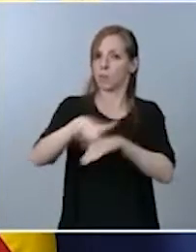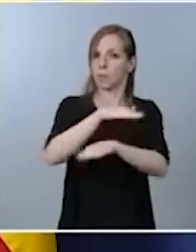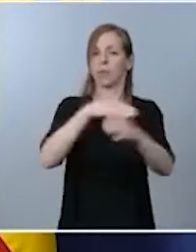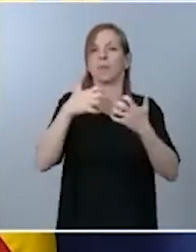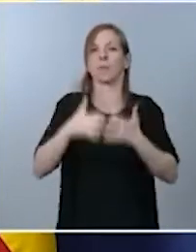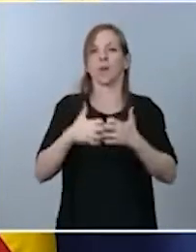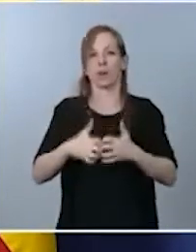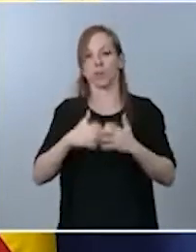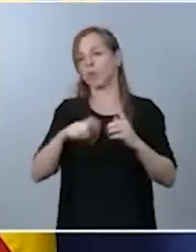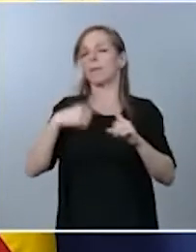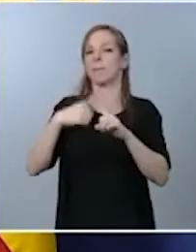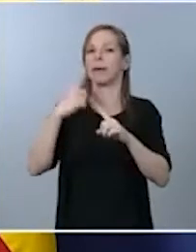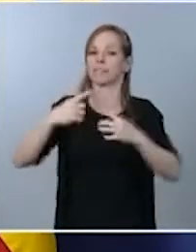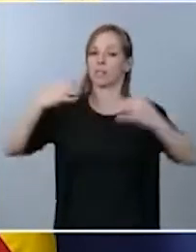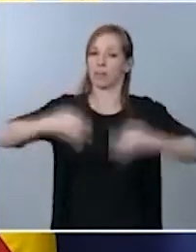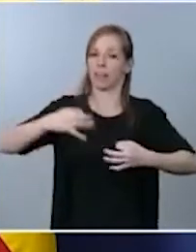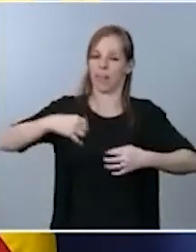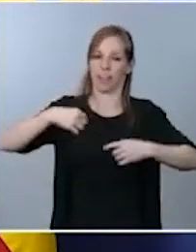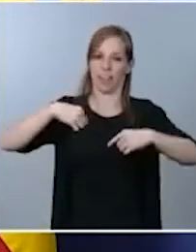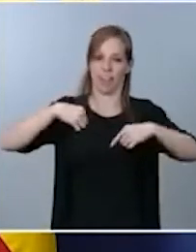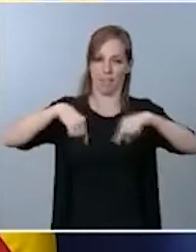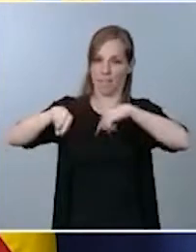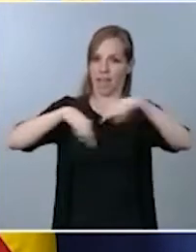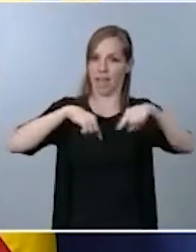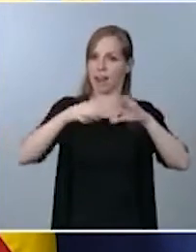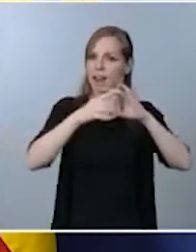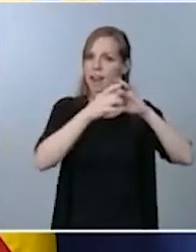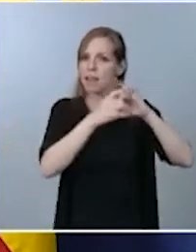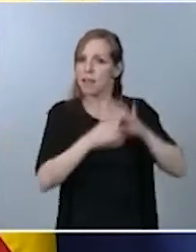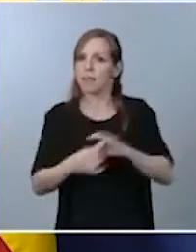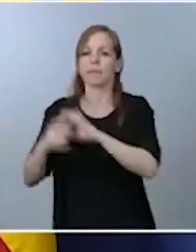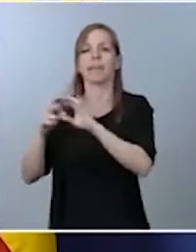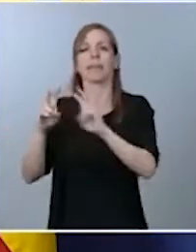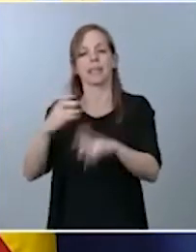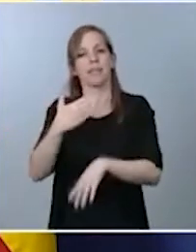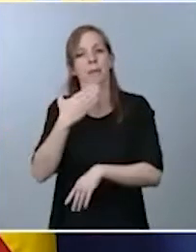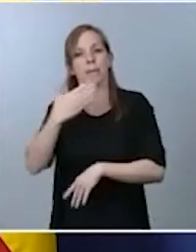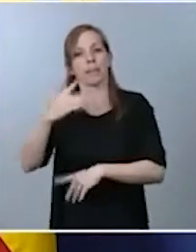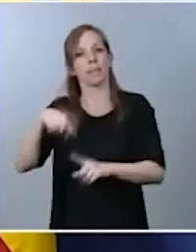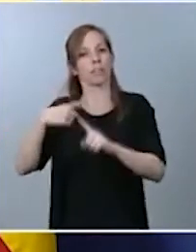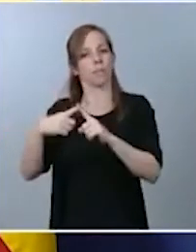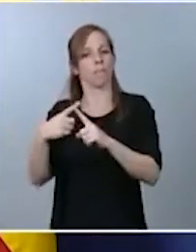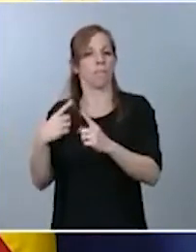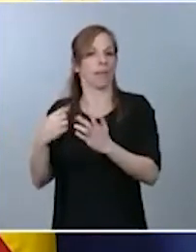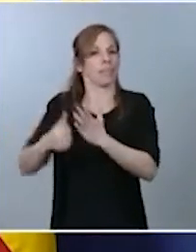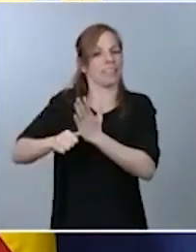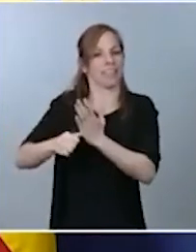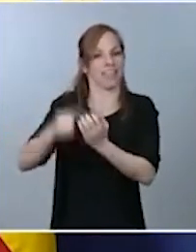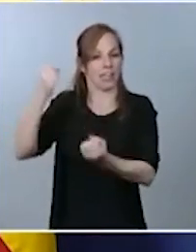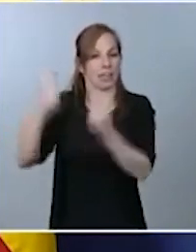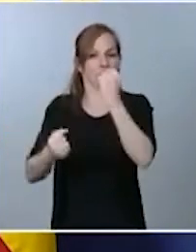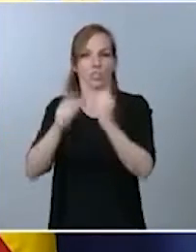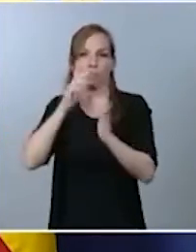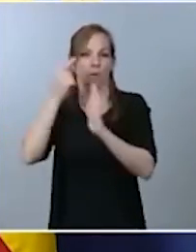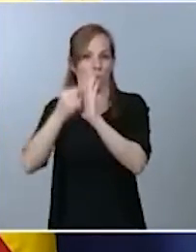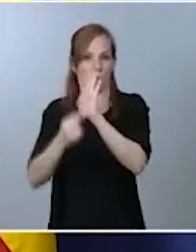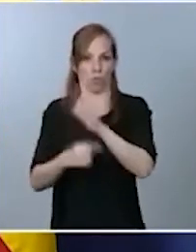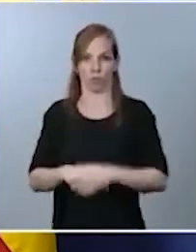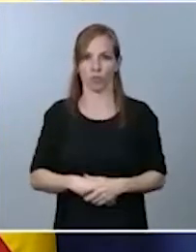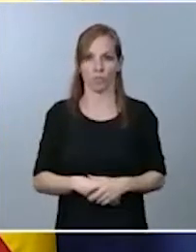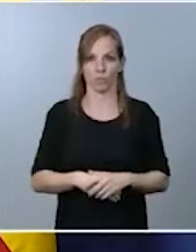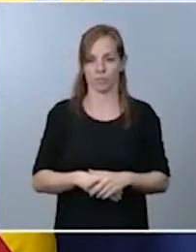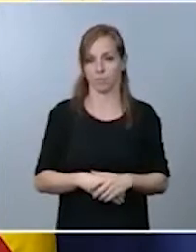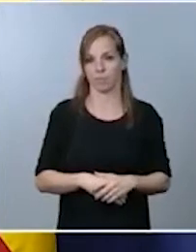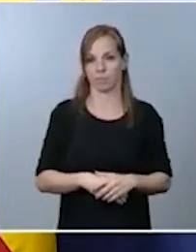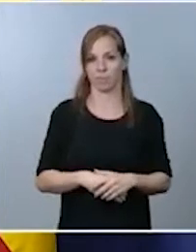Vial, en todo lo relacionado con el permiso y licencia de conducción por puntos. El conocido como